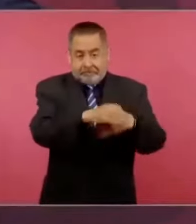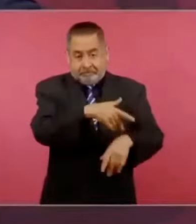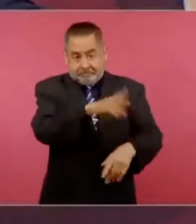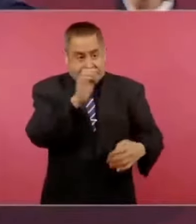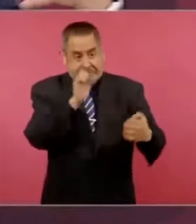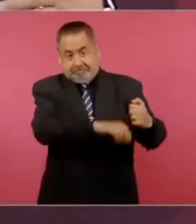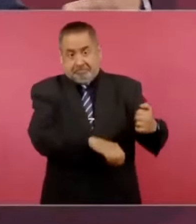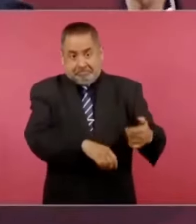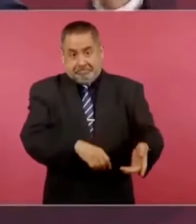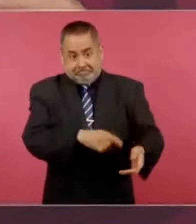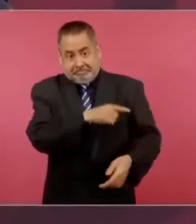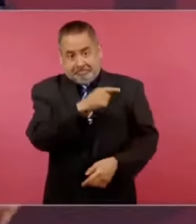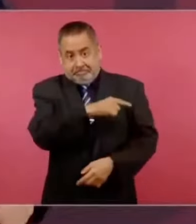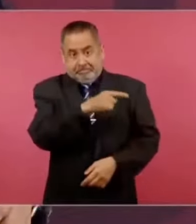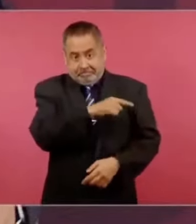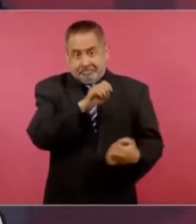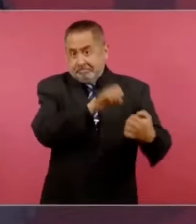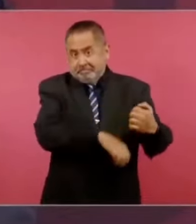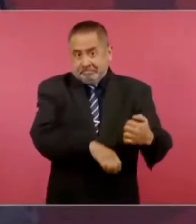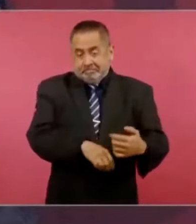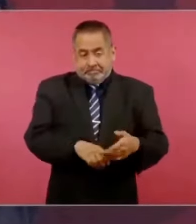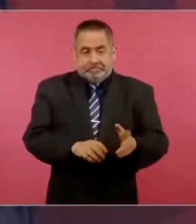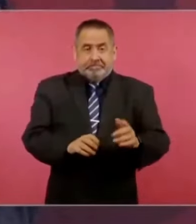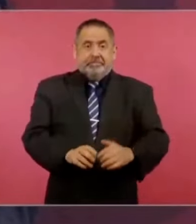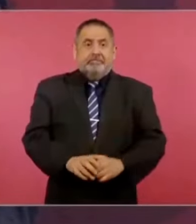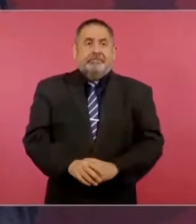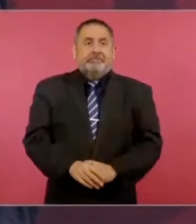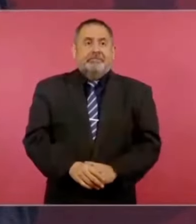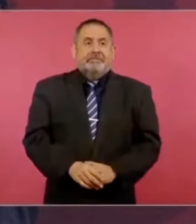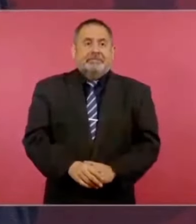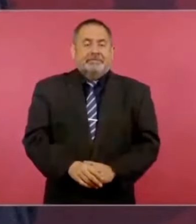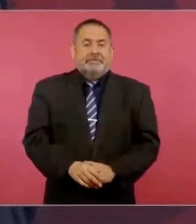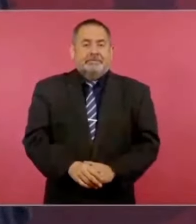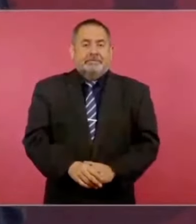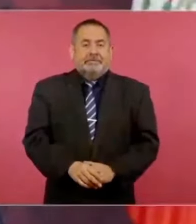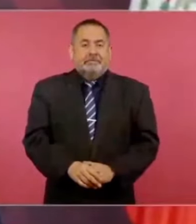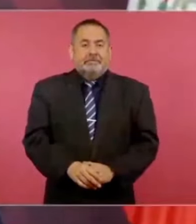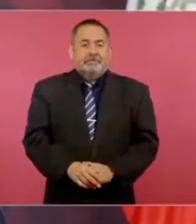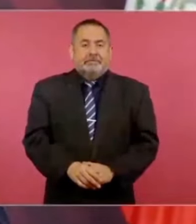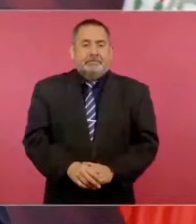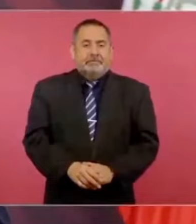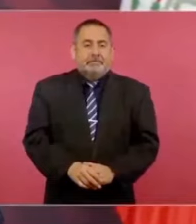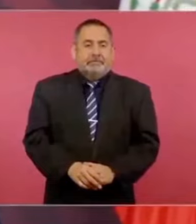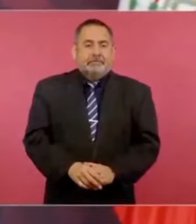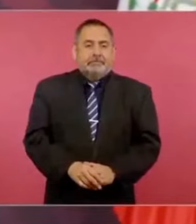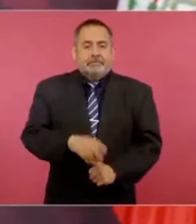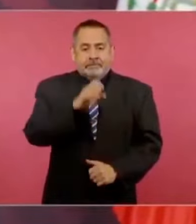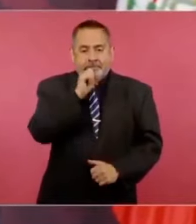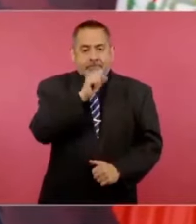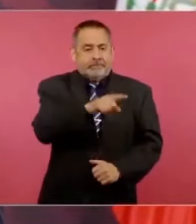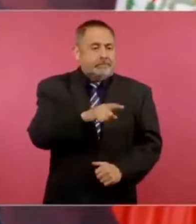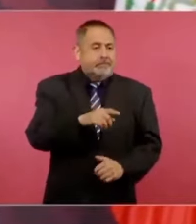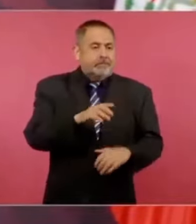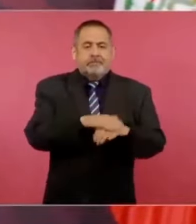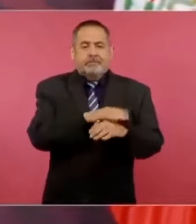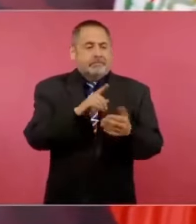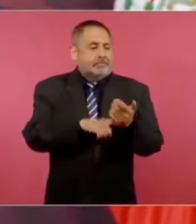también por una especie de complejo